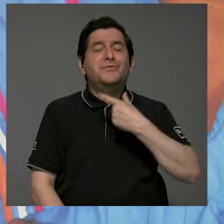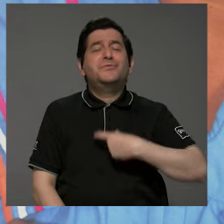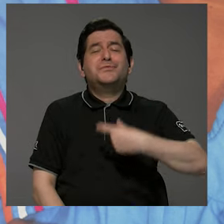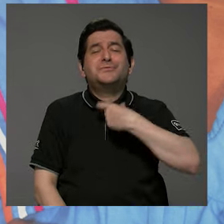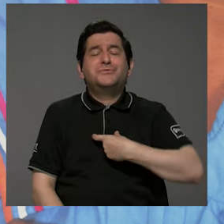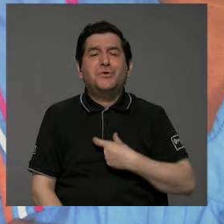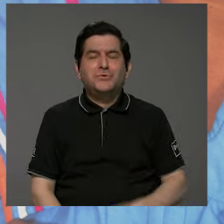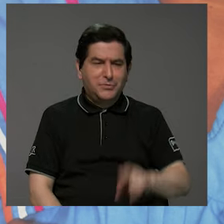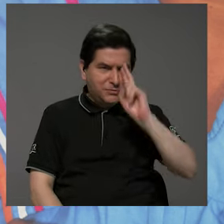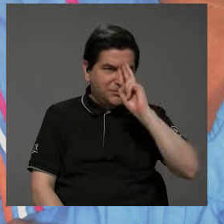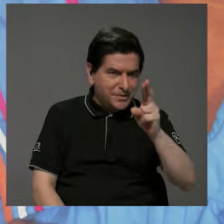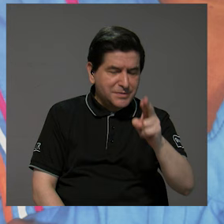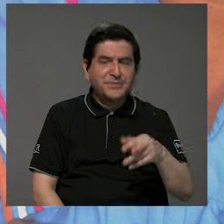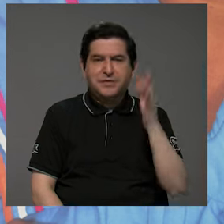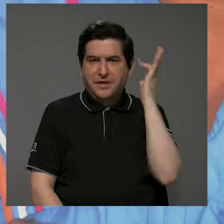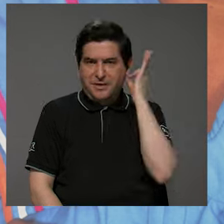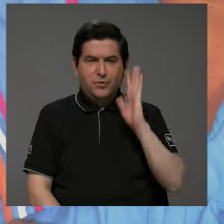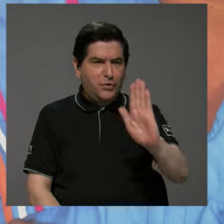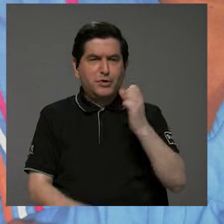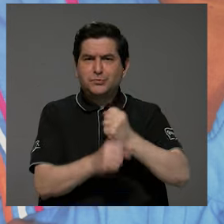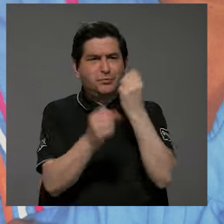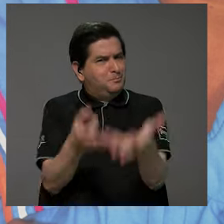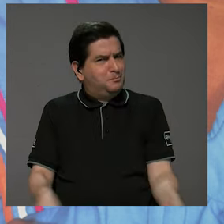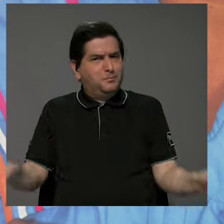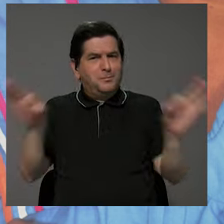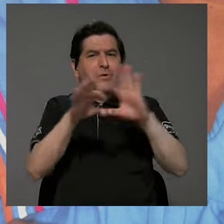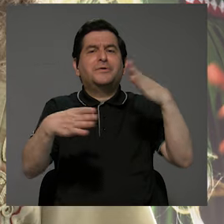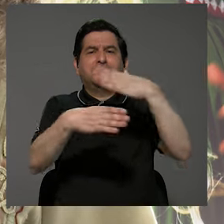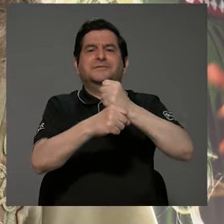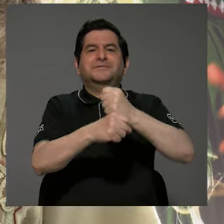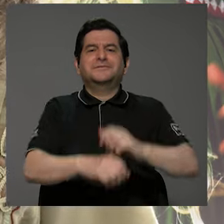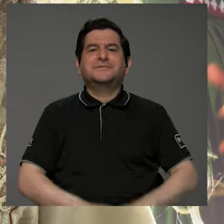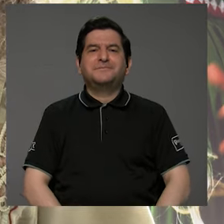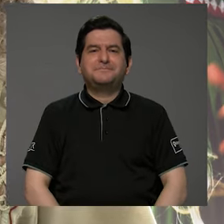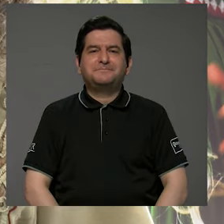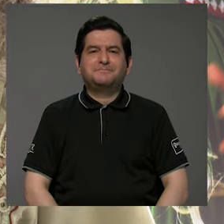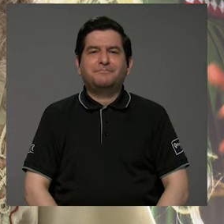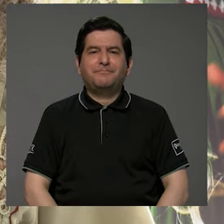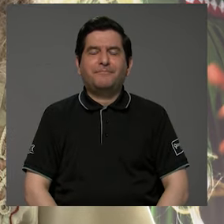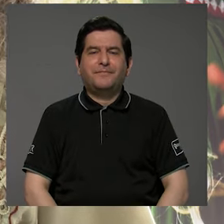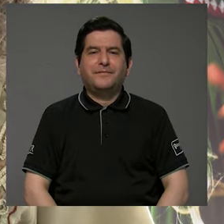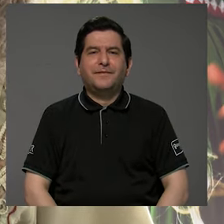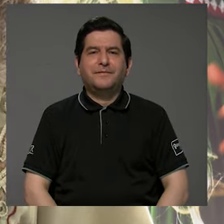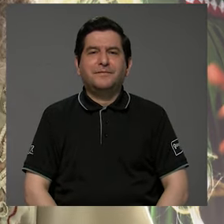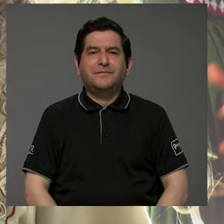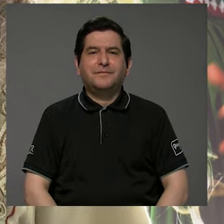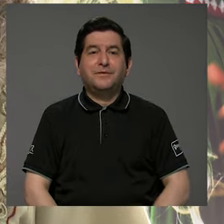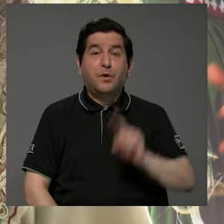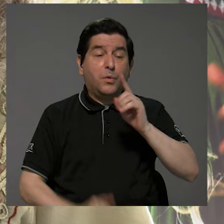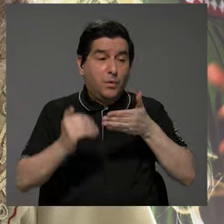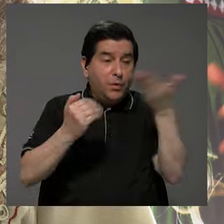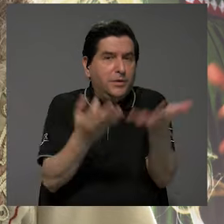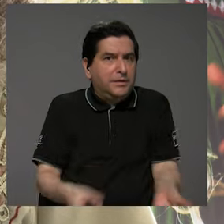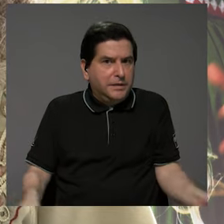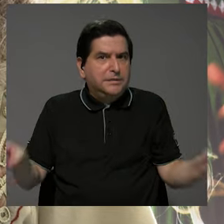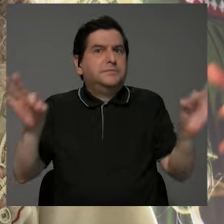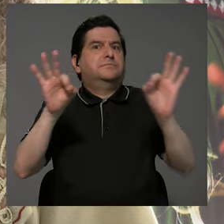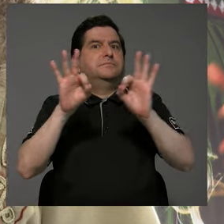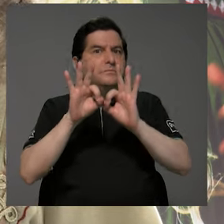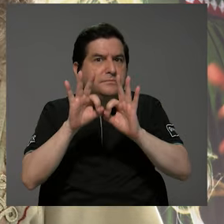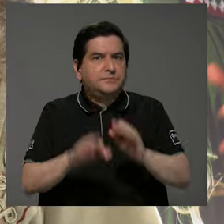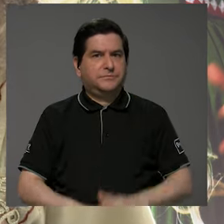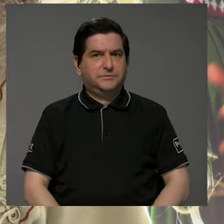de reconocerles a las mujeres esa labor tan importante que realizan. Un aspecto también muy importante es que